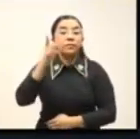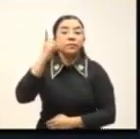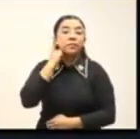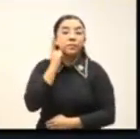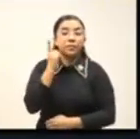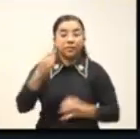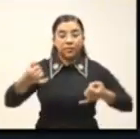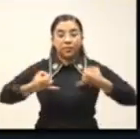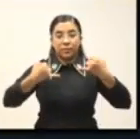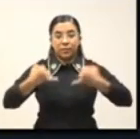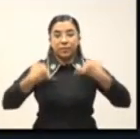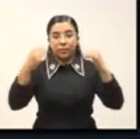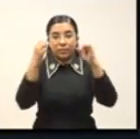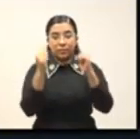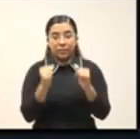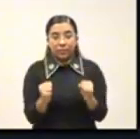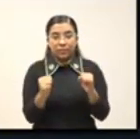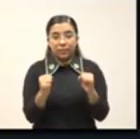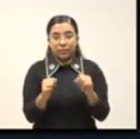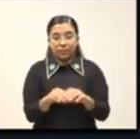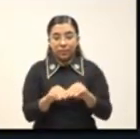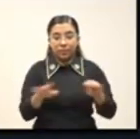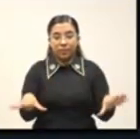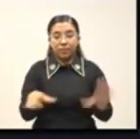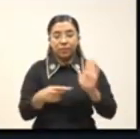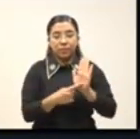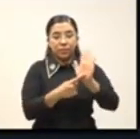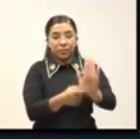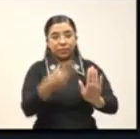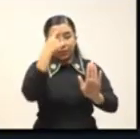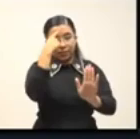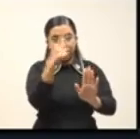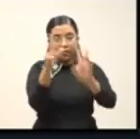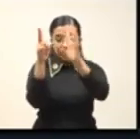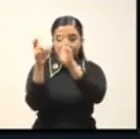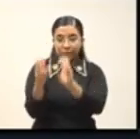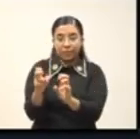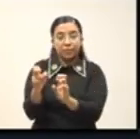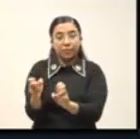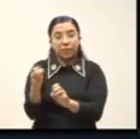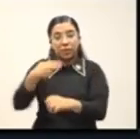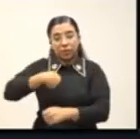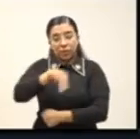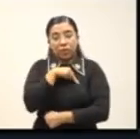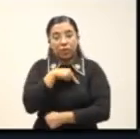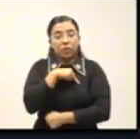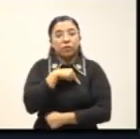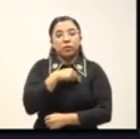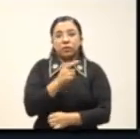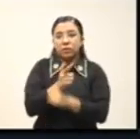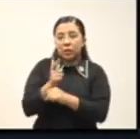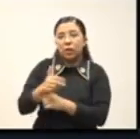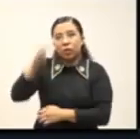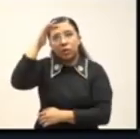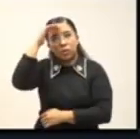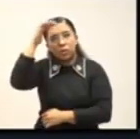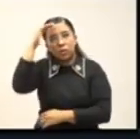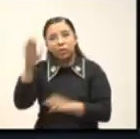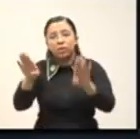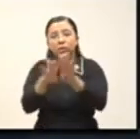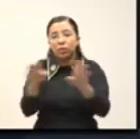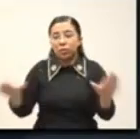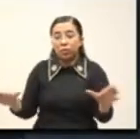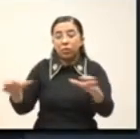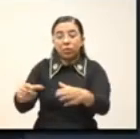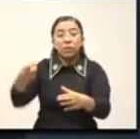seguridad es un aspecto fundamental en cualquier ámbito de la vida. En este tema, exploremos cómo mejorar las medidas de seguridad en nuestra comunidad